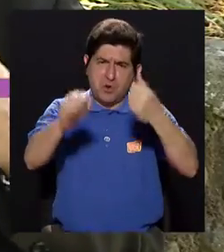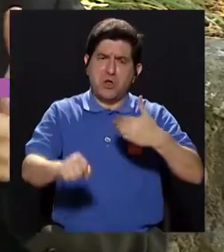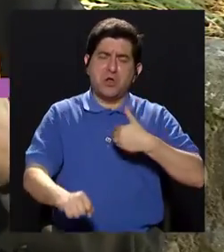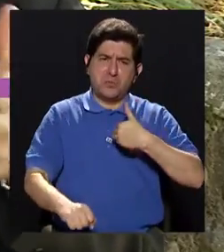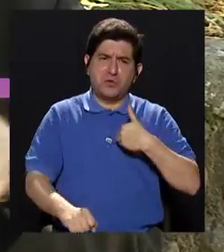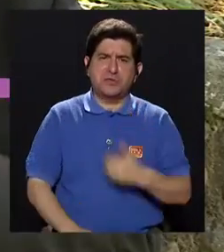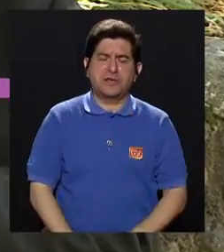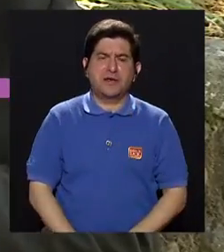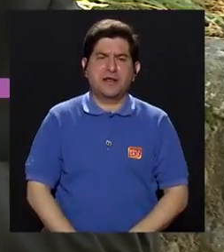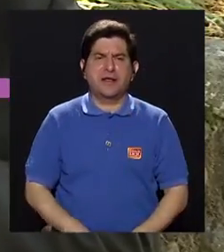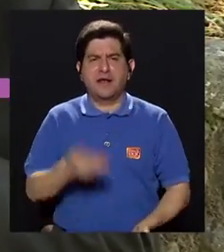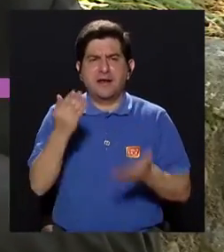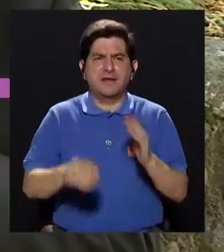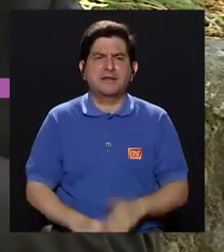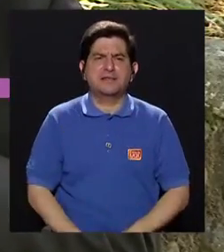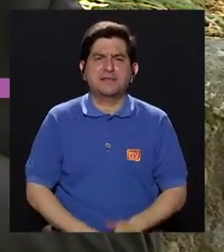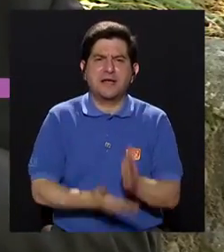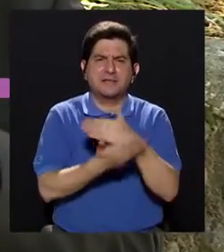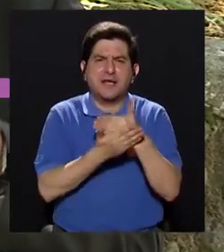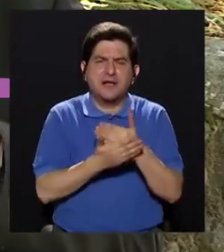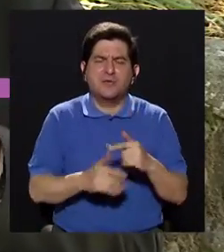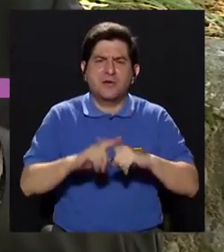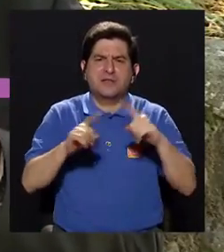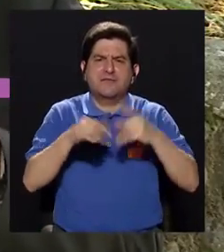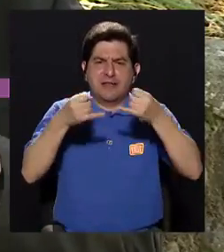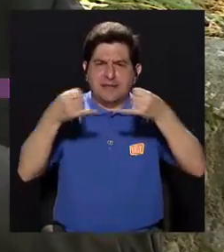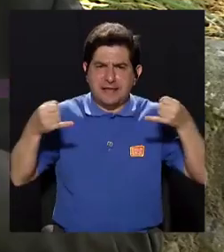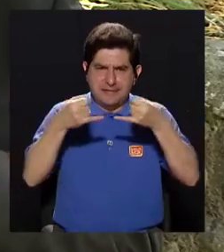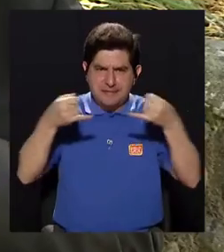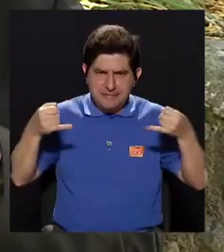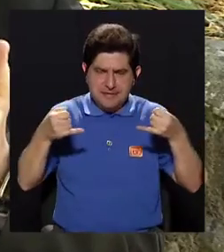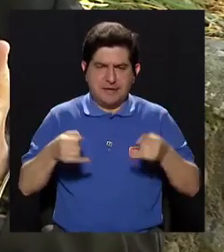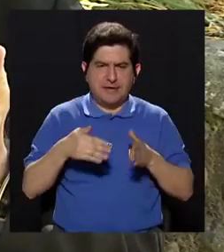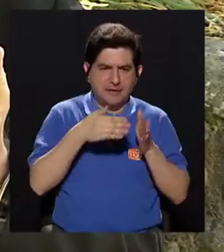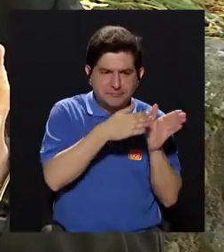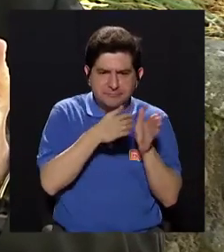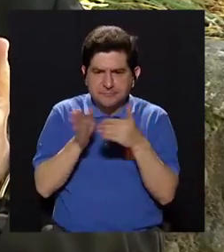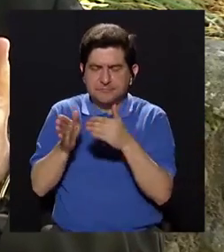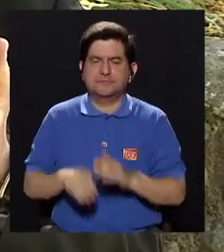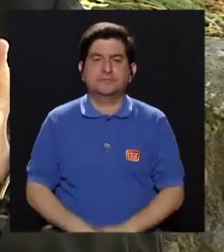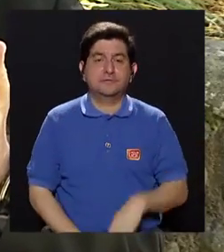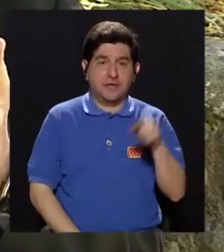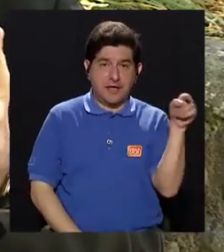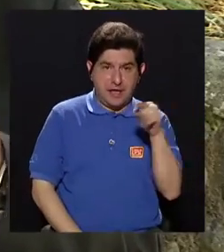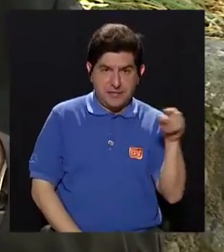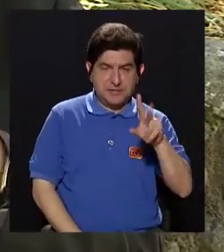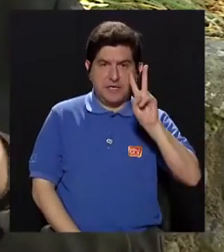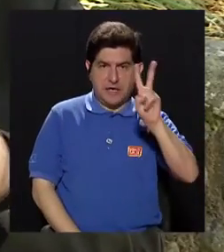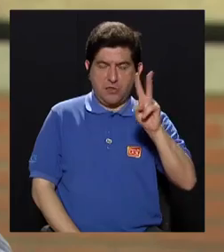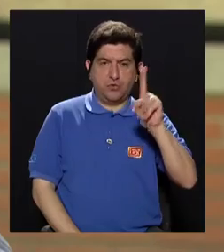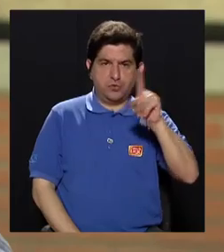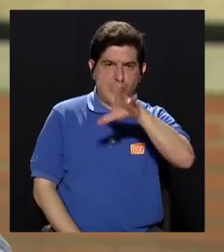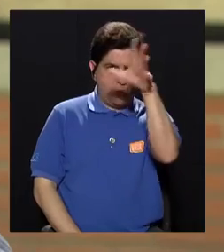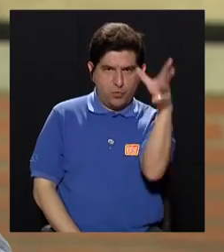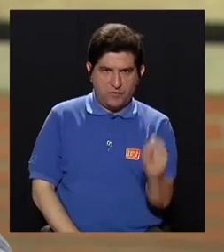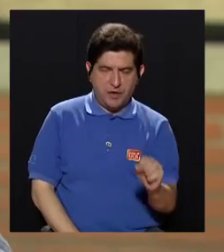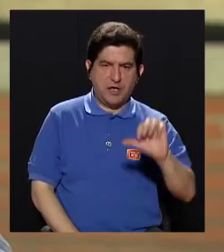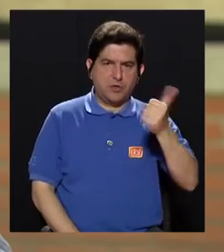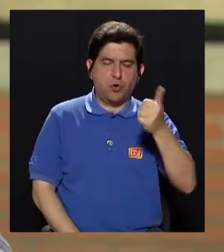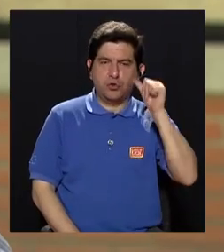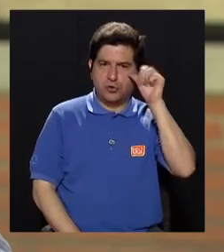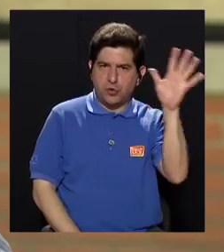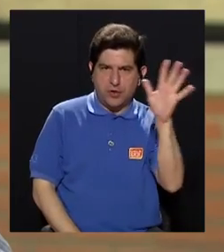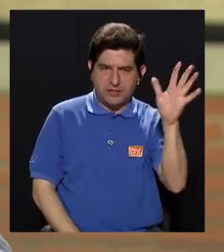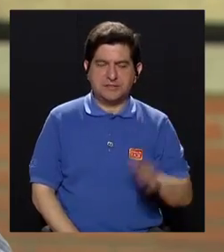y podemos tener linajes. En el caso concreto del zika, tenemos dos linajes, un africano y un